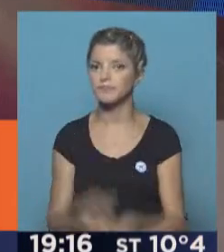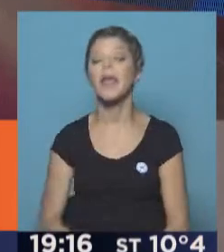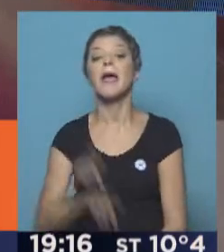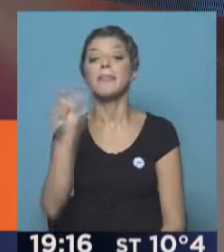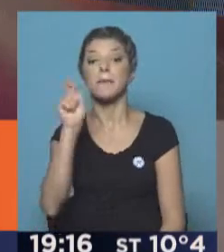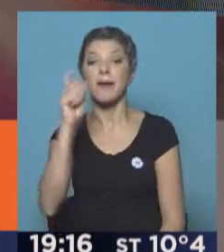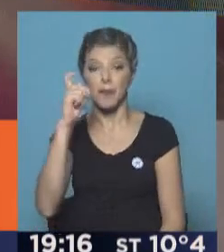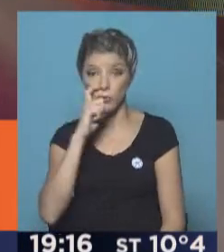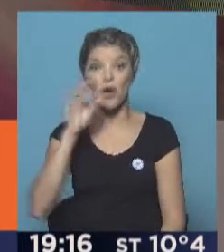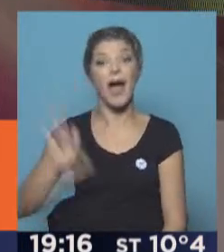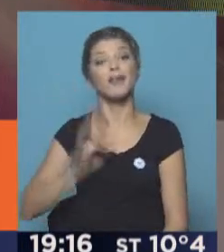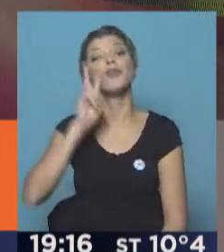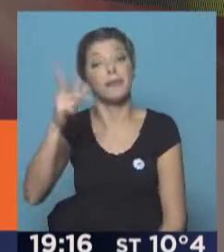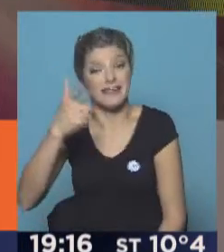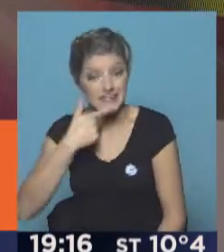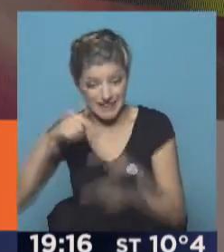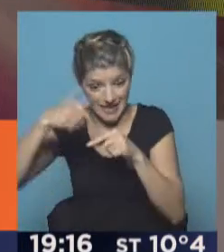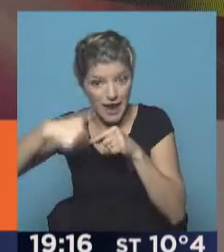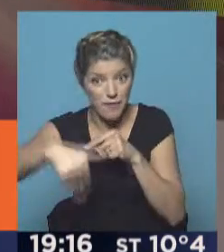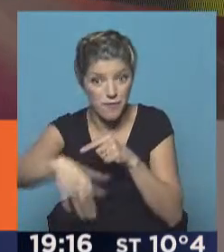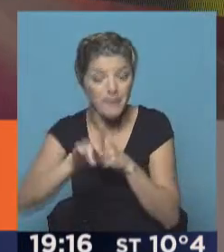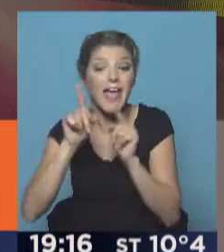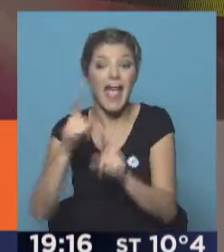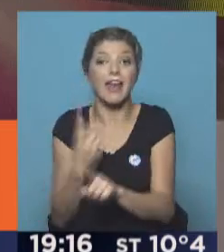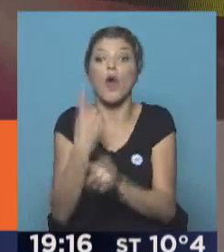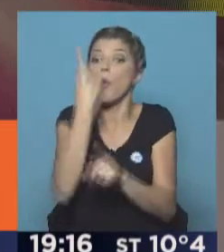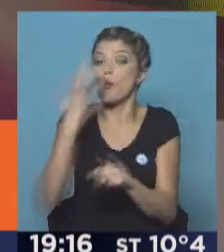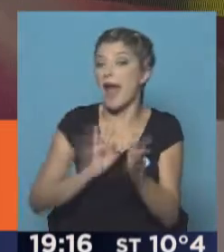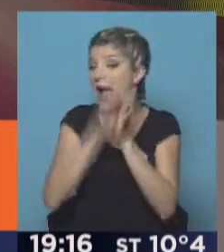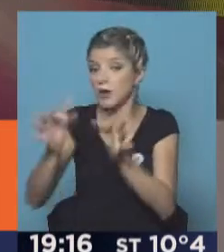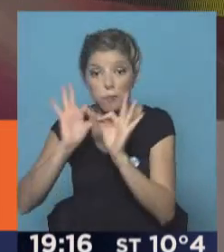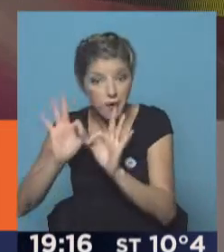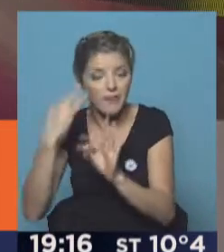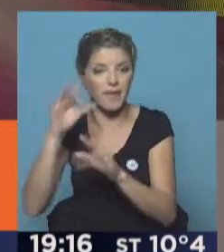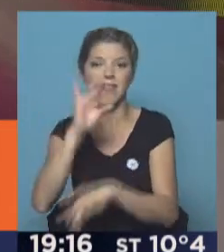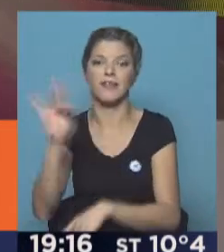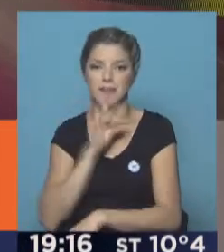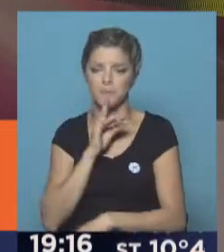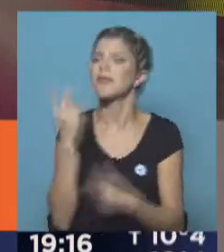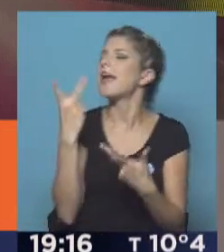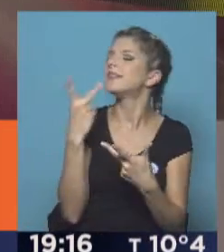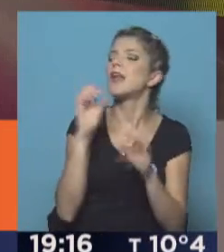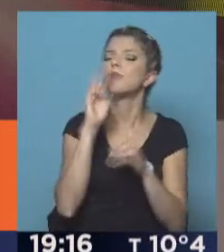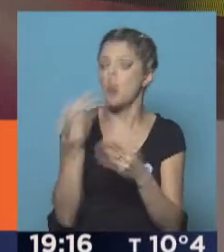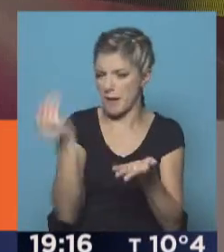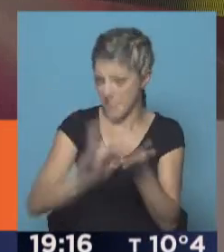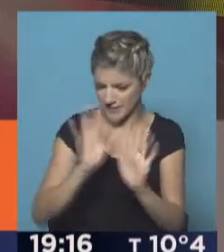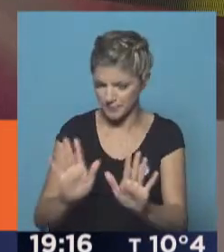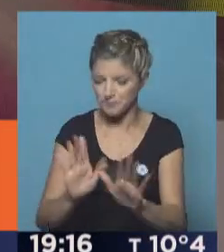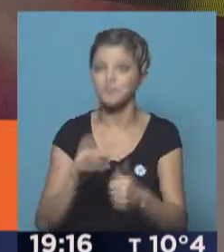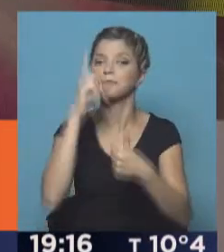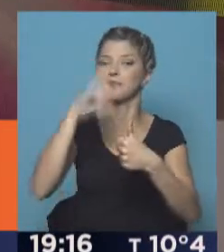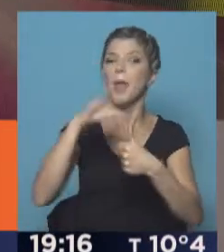junio de 2017. Es decir, tendría que cumplir como mínimo el primer año de contrato. No es fácil, te tiro tres nombres más porque andan circulando por allí.